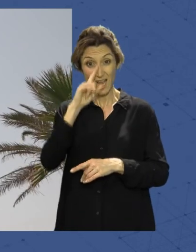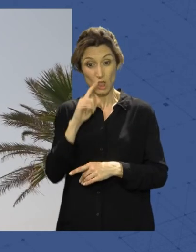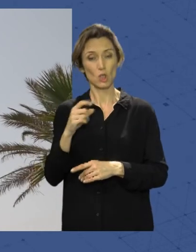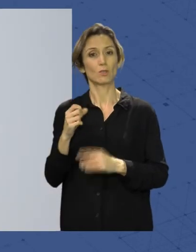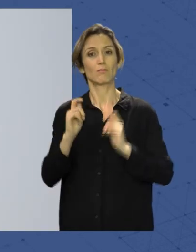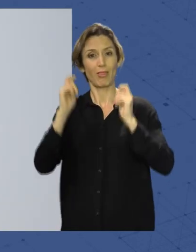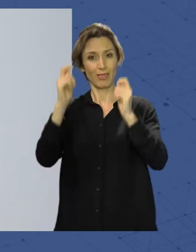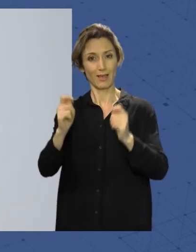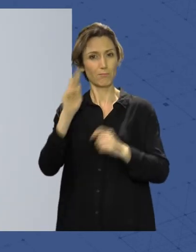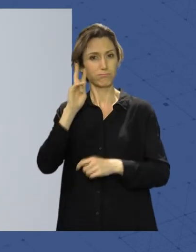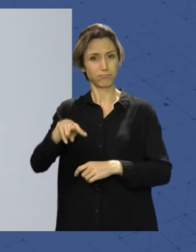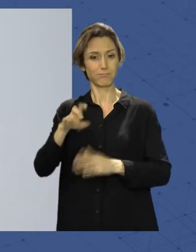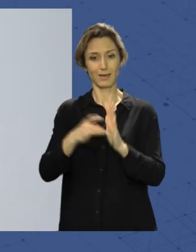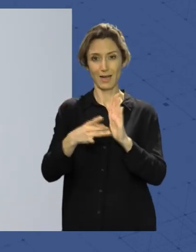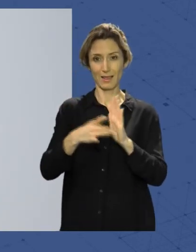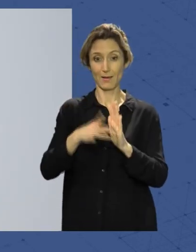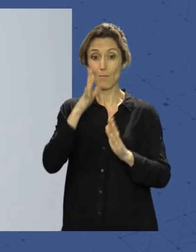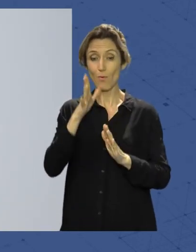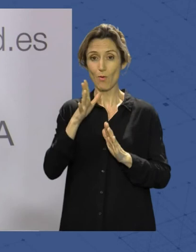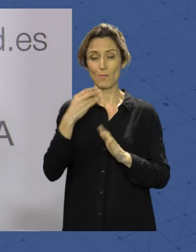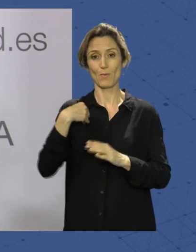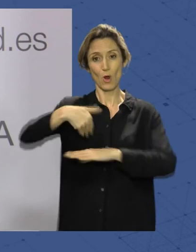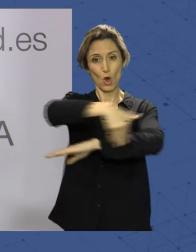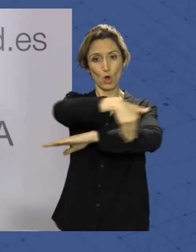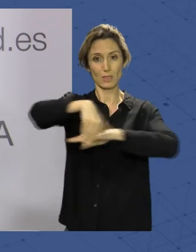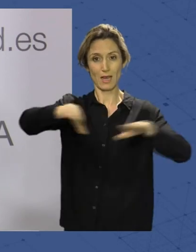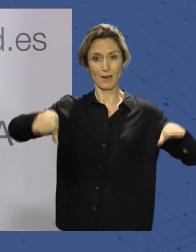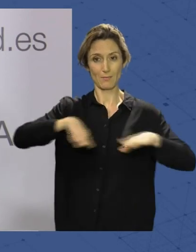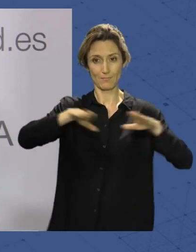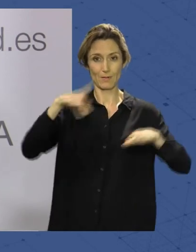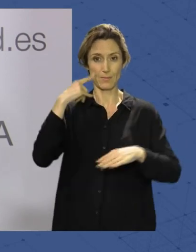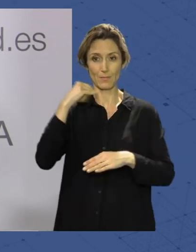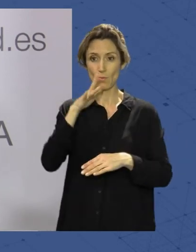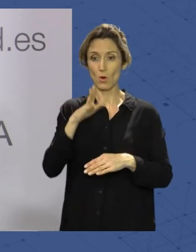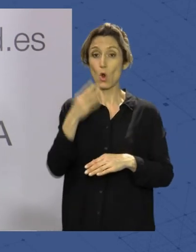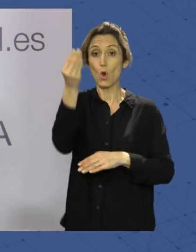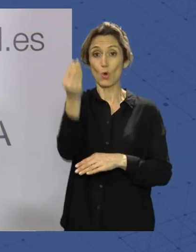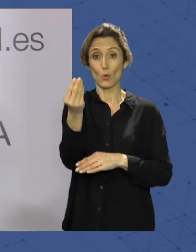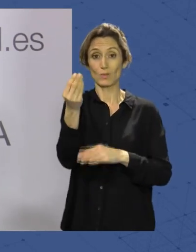reconocimientos de calidad al litoral almeriense Como puede ser la Q de calidad